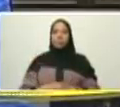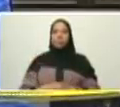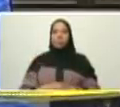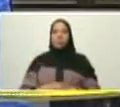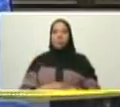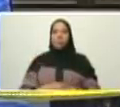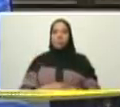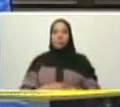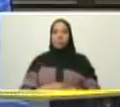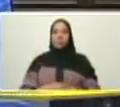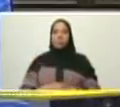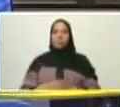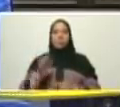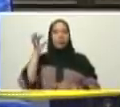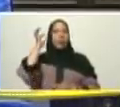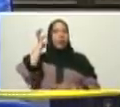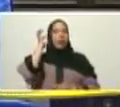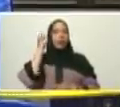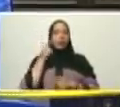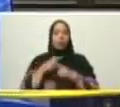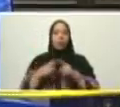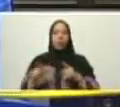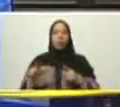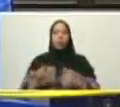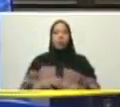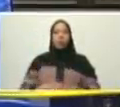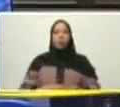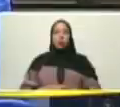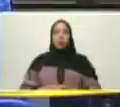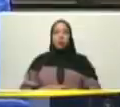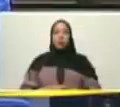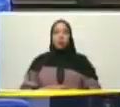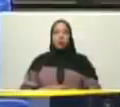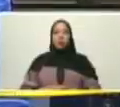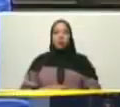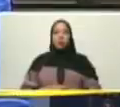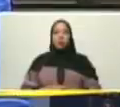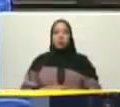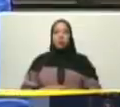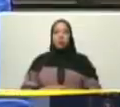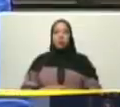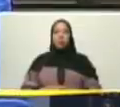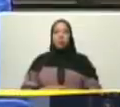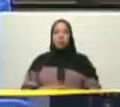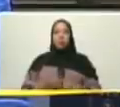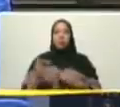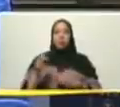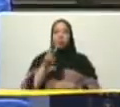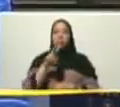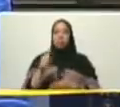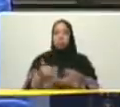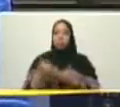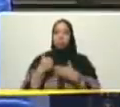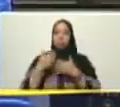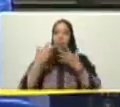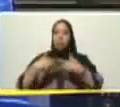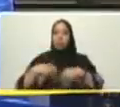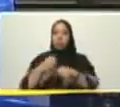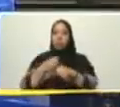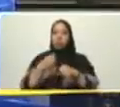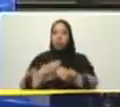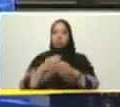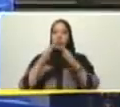María Yorley Luna y Jazmín Rivas beneficiaria de esta